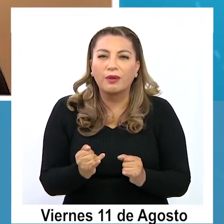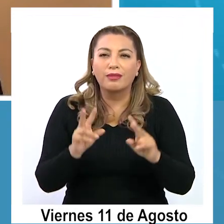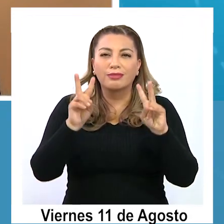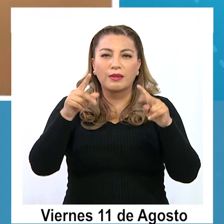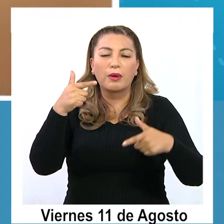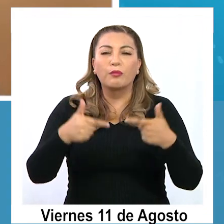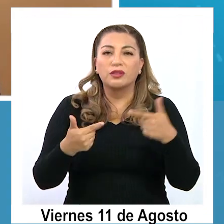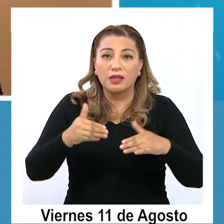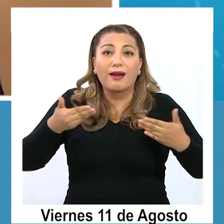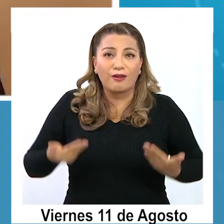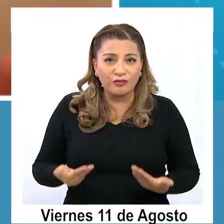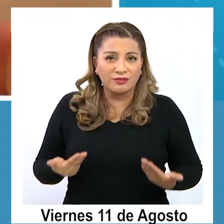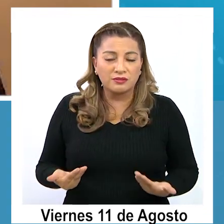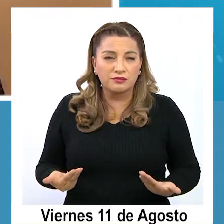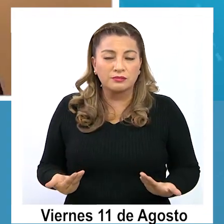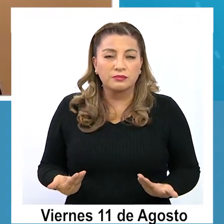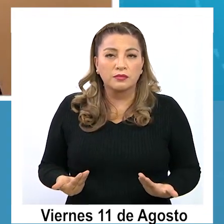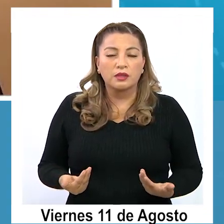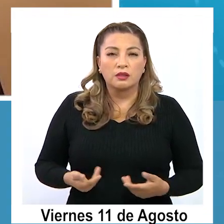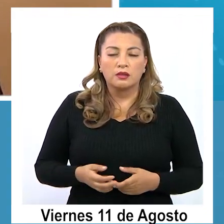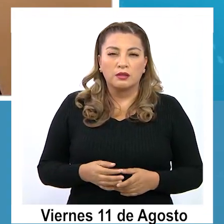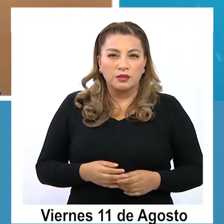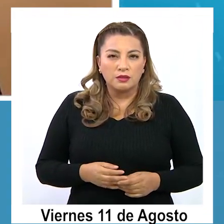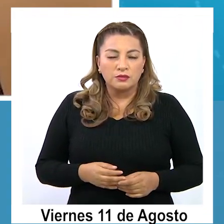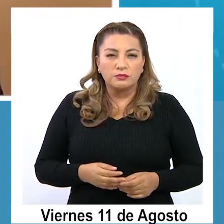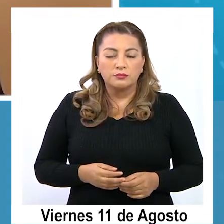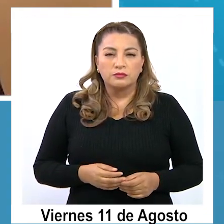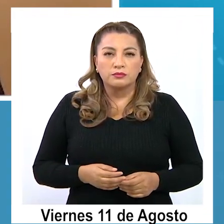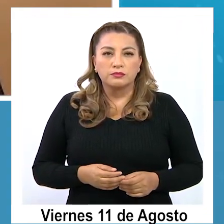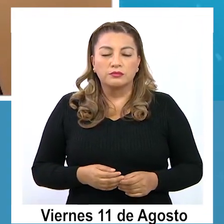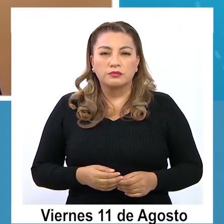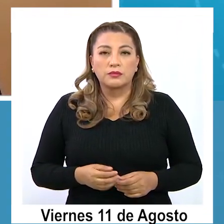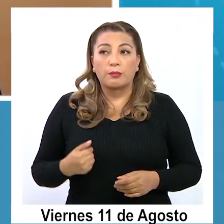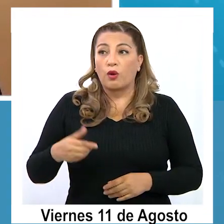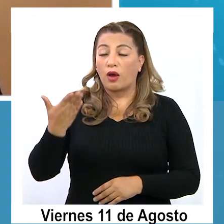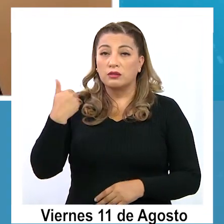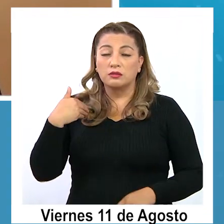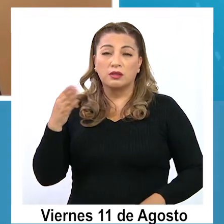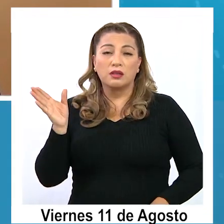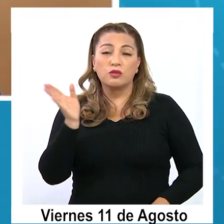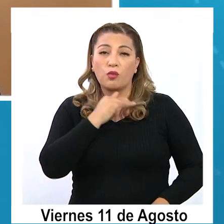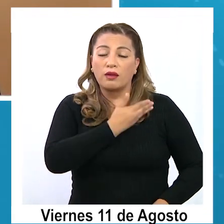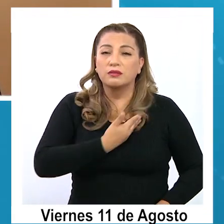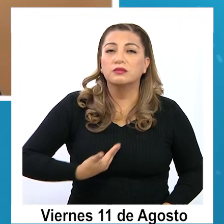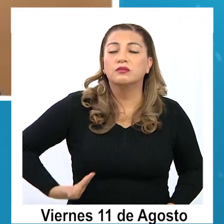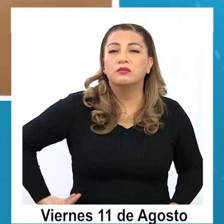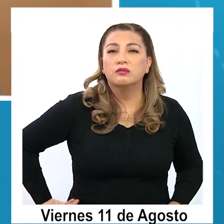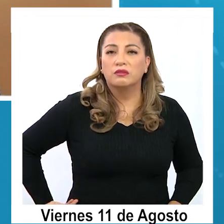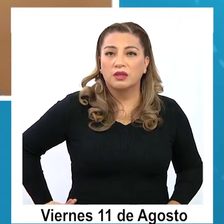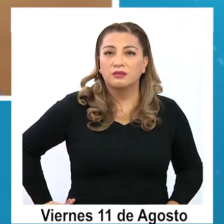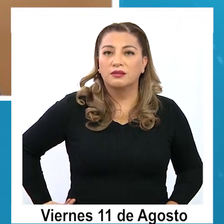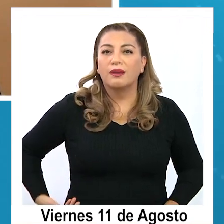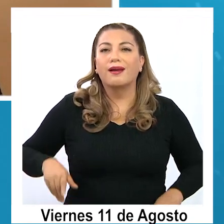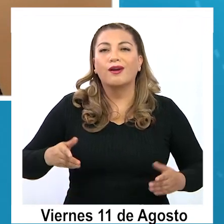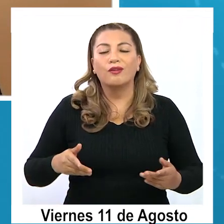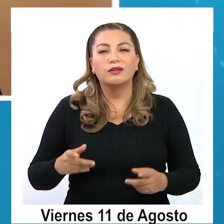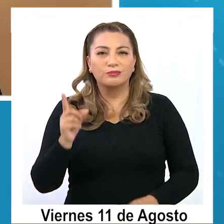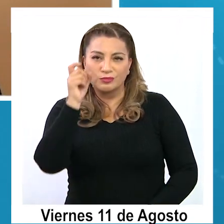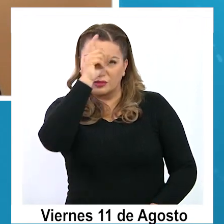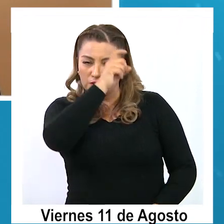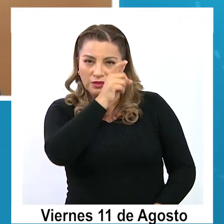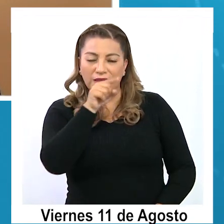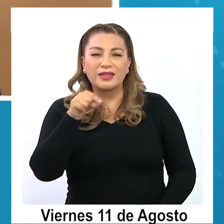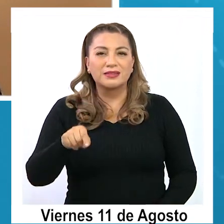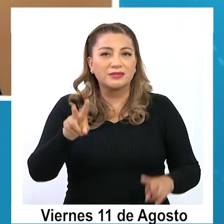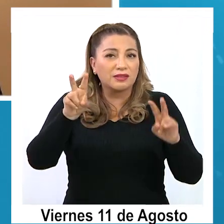política, pero hubiese que quien hubiese habido en el gobierno lo hubiese tenido muy difícil y la